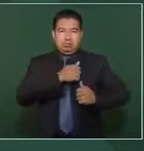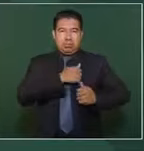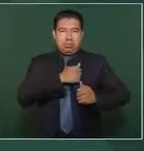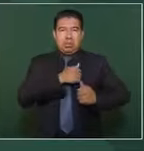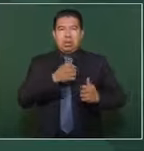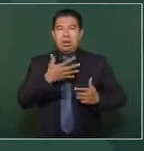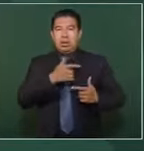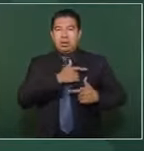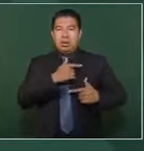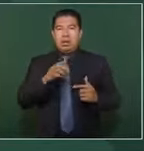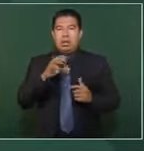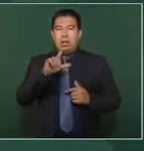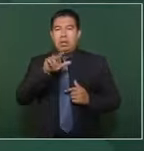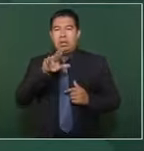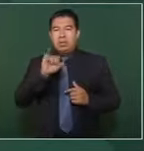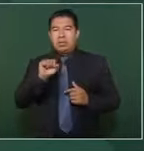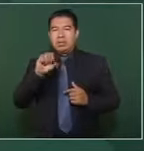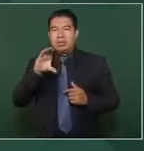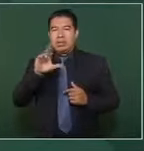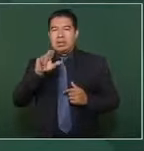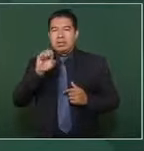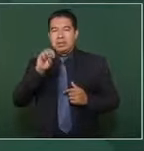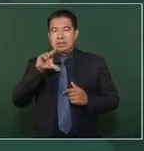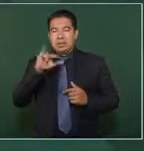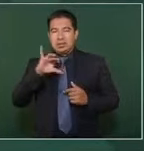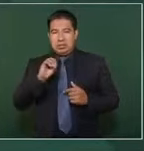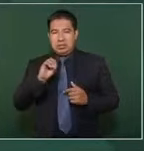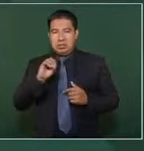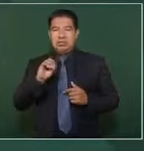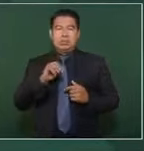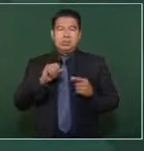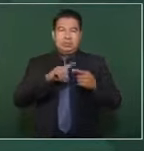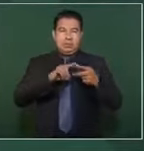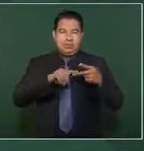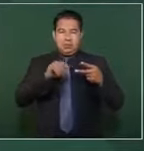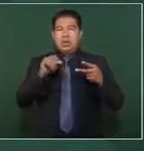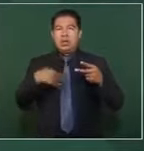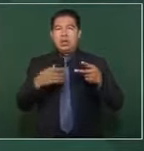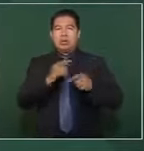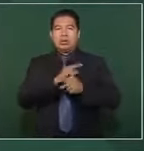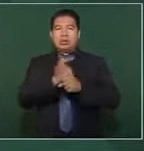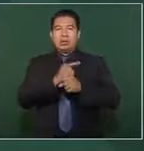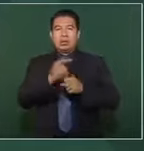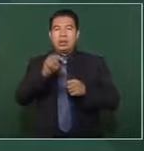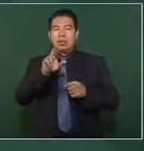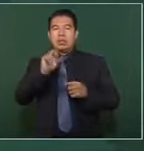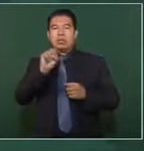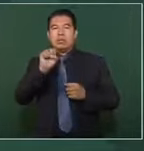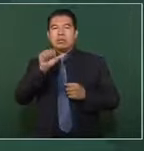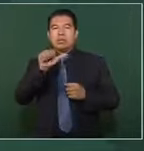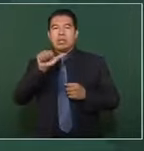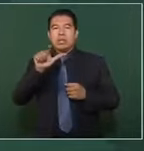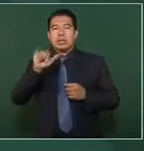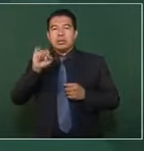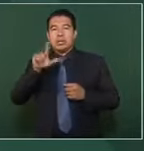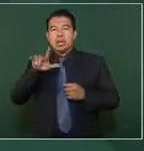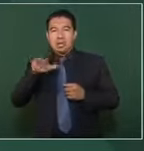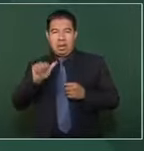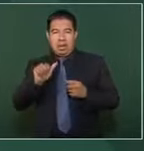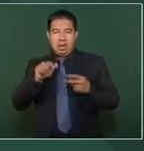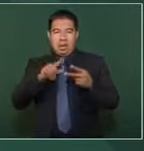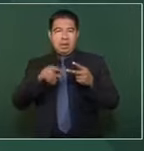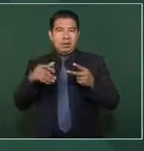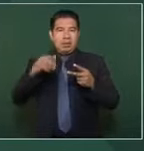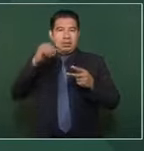Sandoval, secretario de la Defensa Nacional, a la licenciada Rosa Isela Rodríguez Velázquez, secretaria de Seguridad y Protección